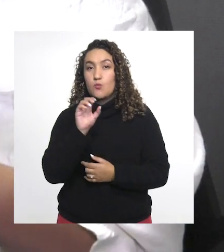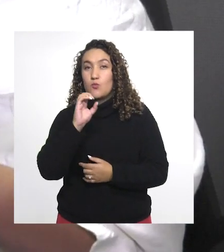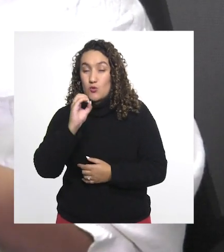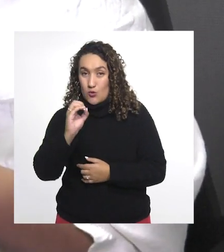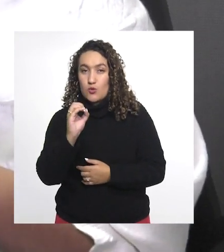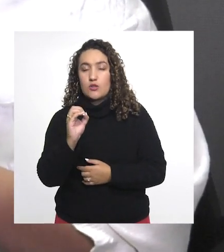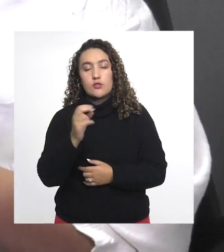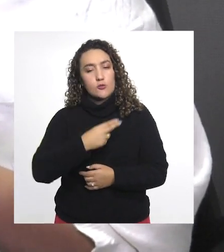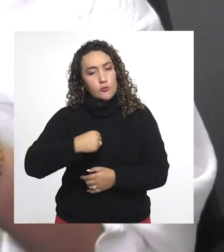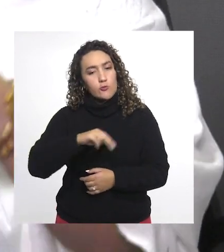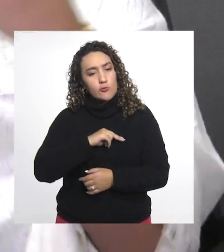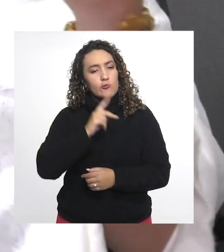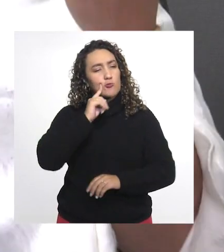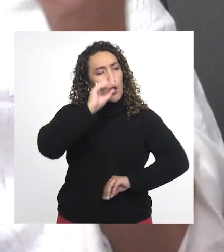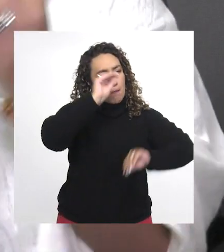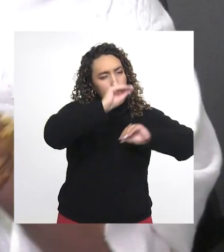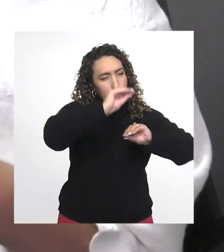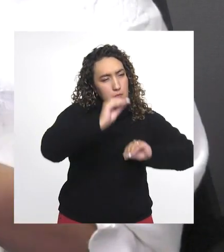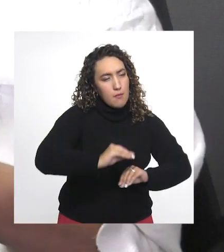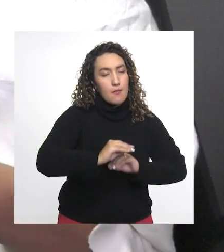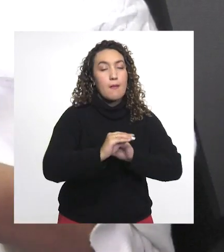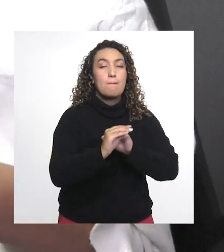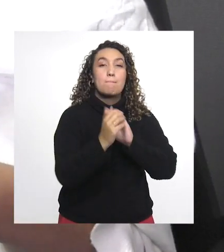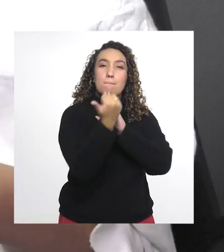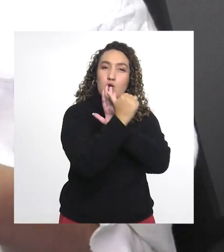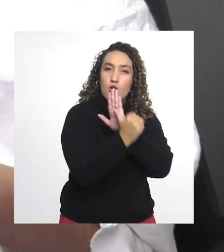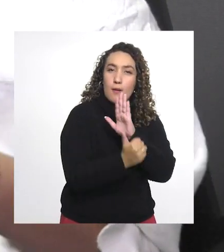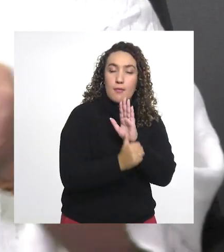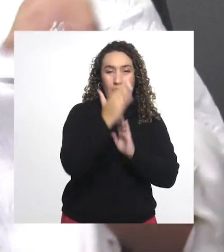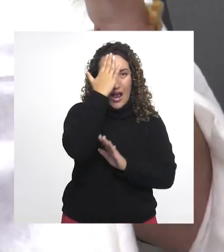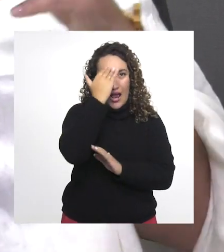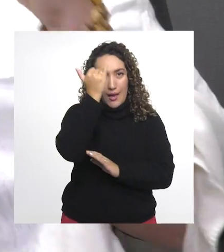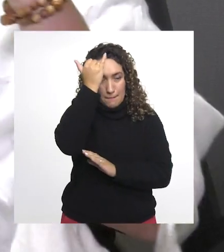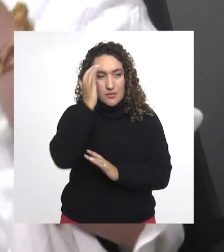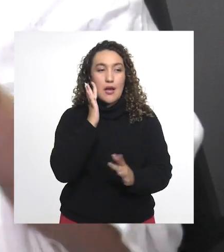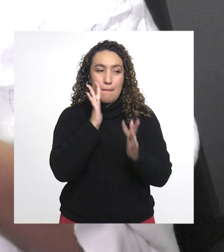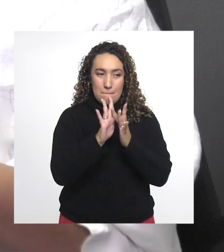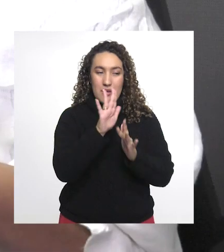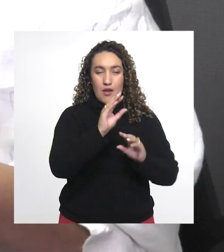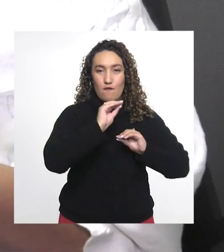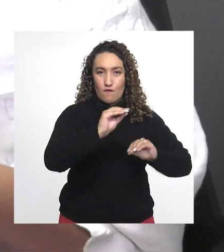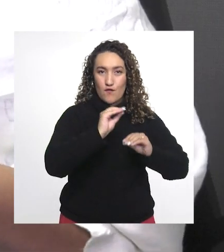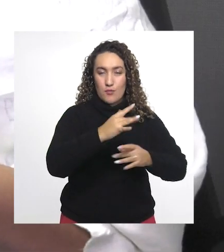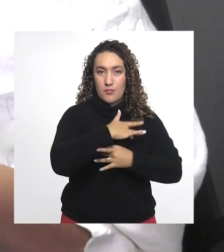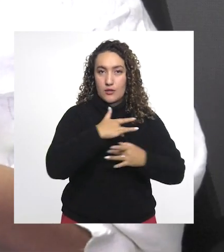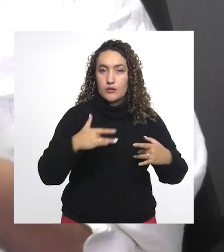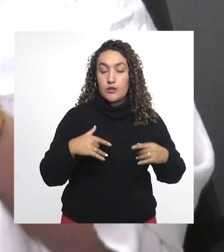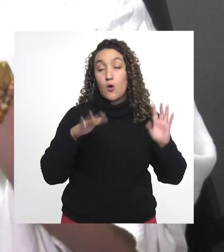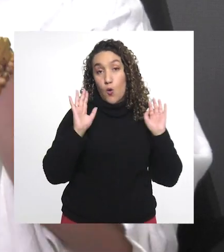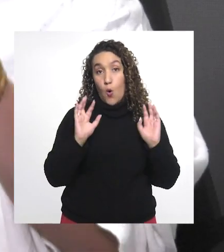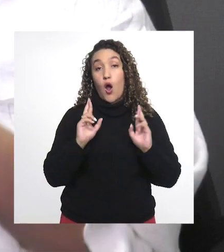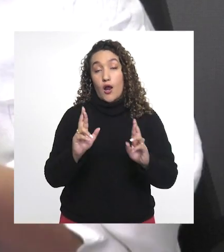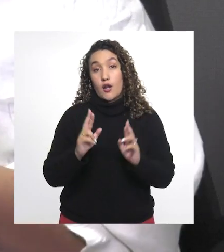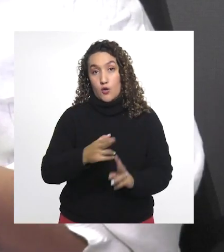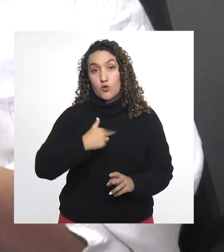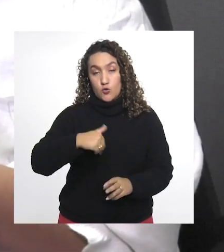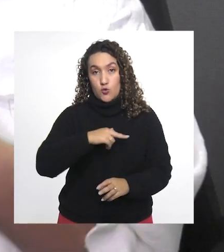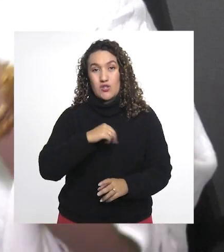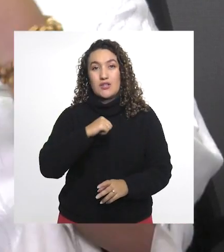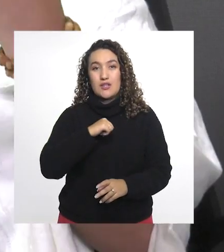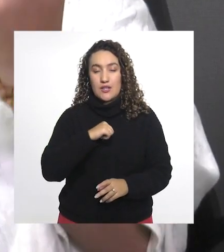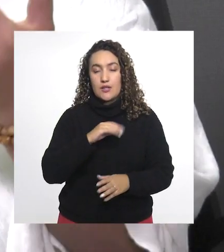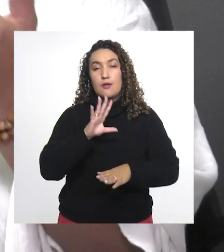consolidación de la UNAD 5.0, como lo escuchaste en la rendición de cuentas, proyectemos programas académicos en este nivel de